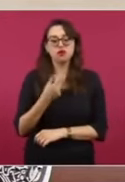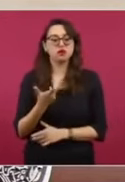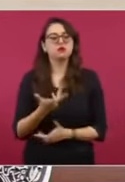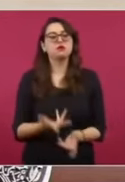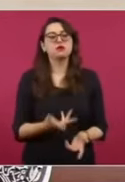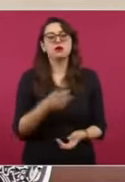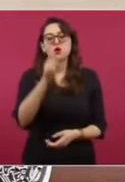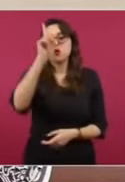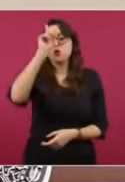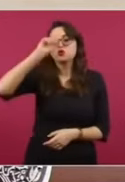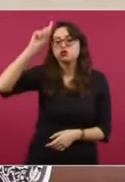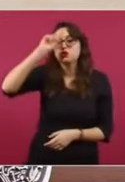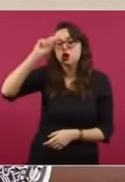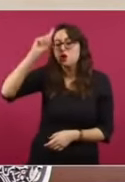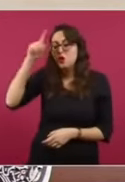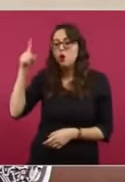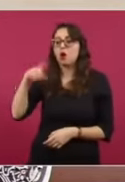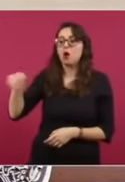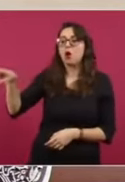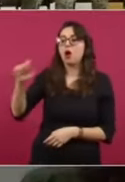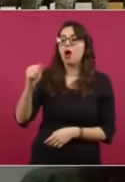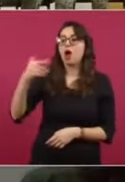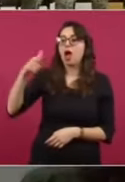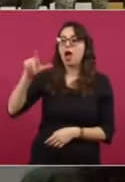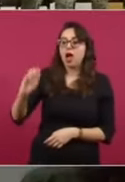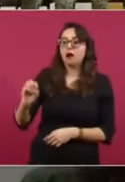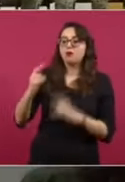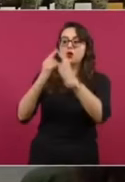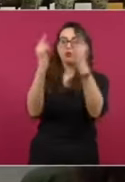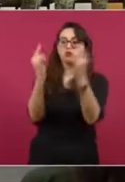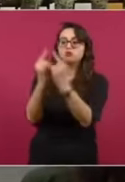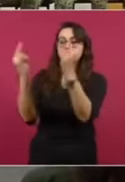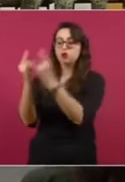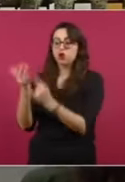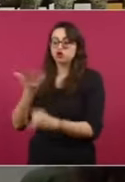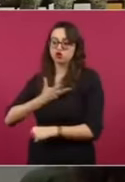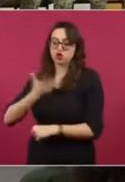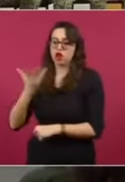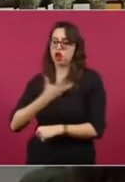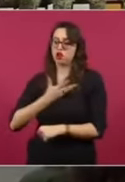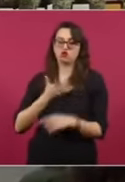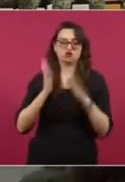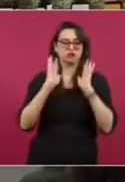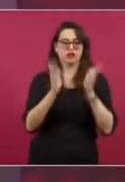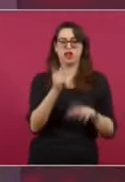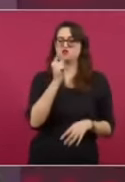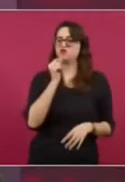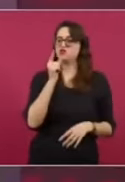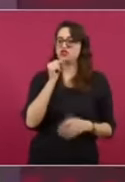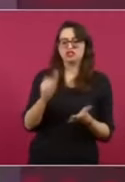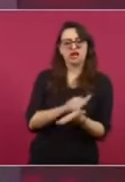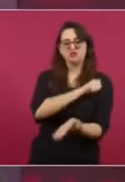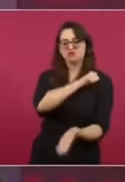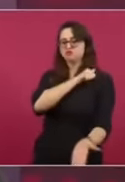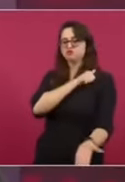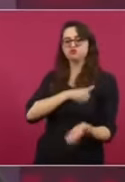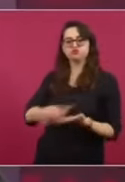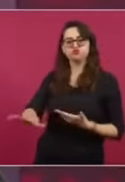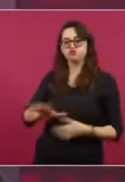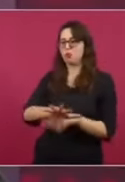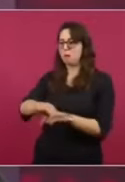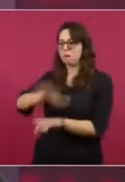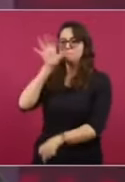del Zócalo. Y él tiene una gran influencia